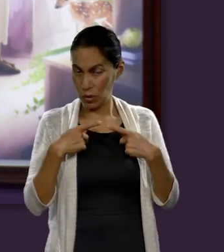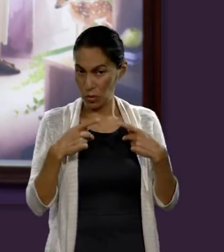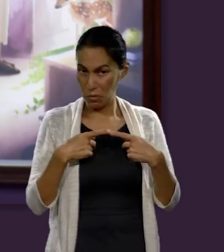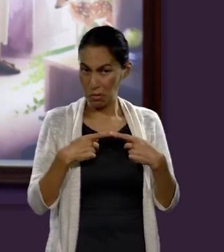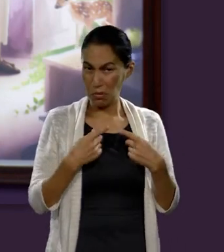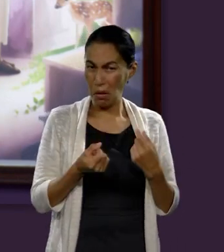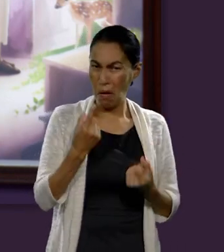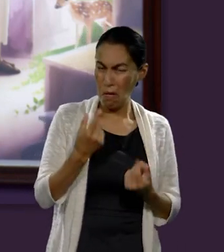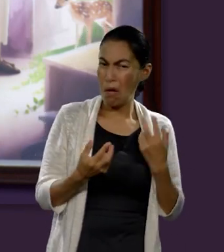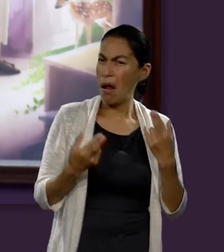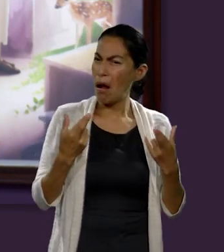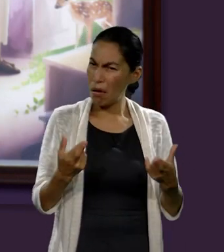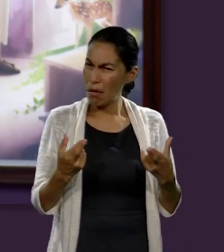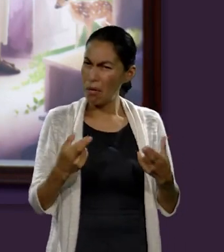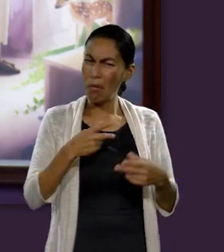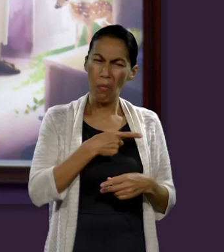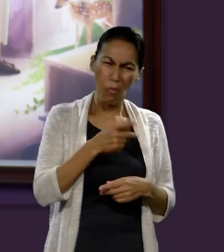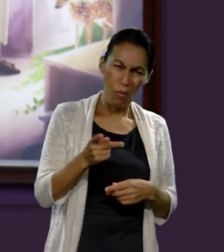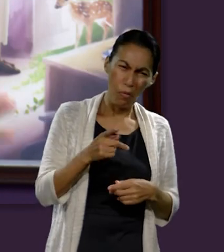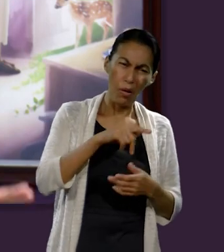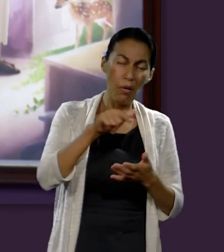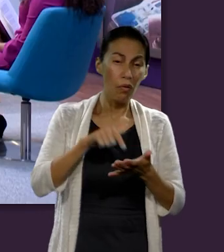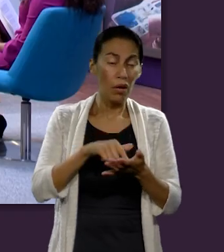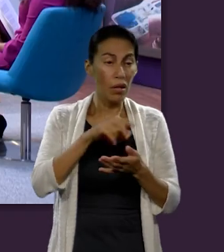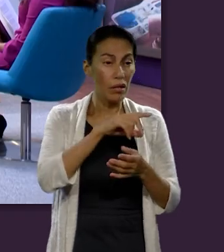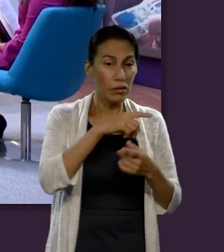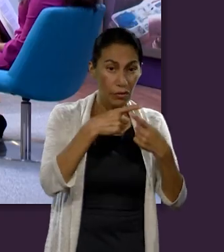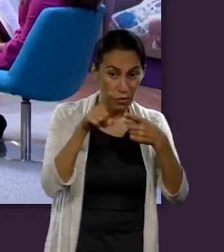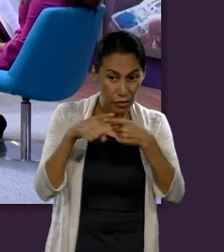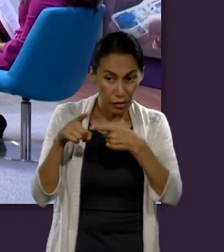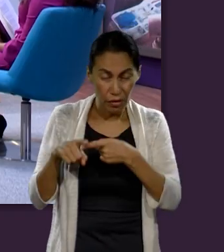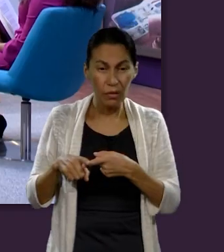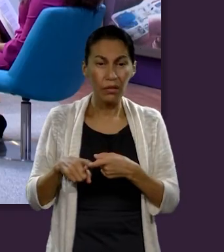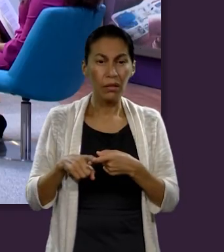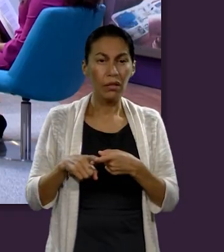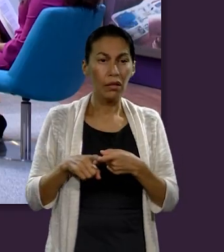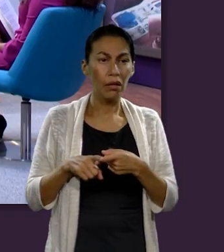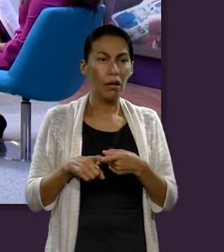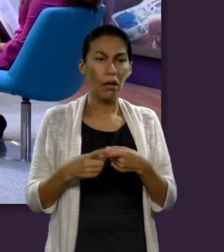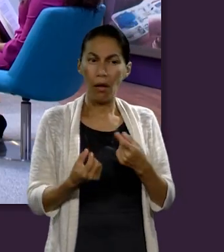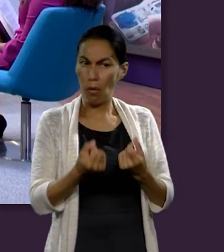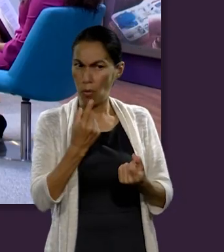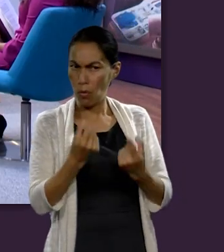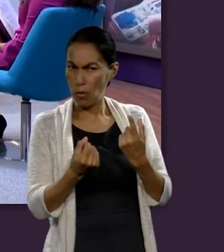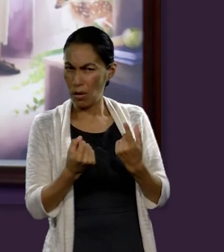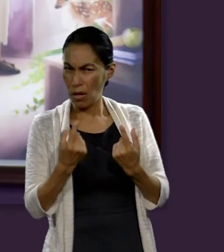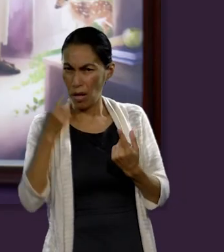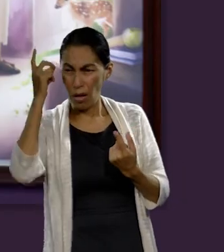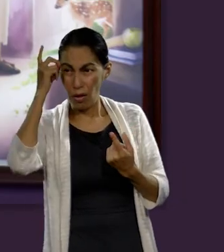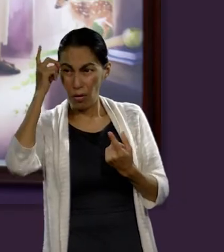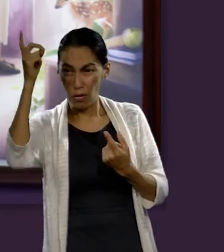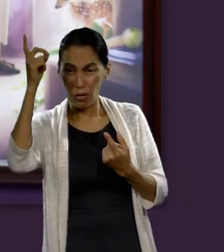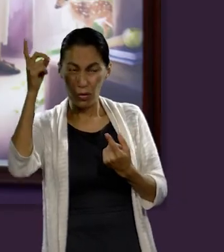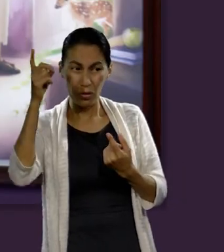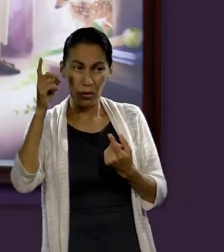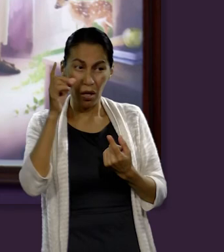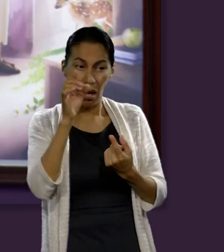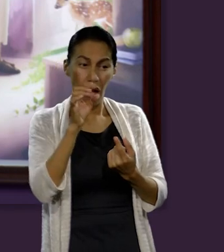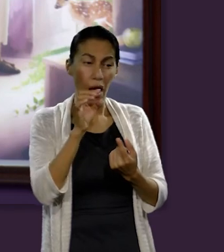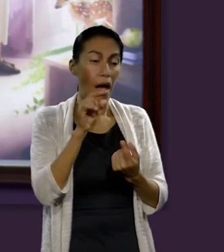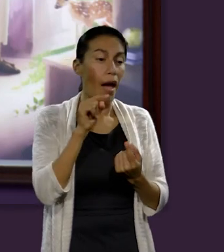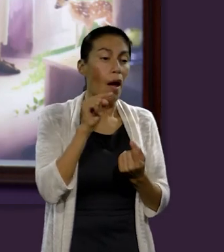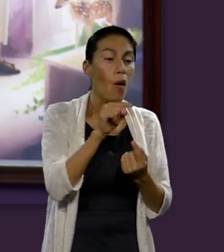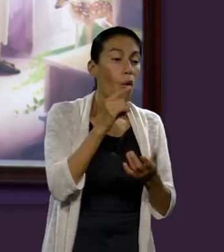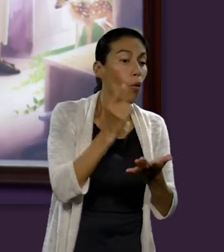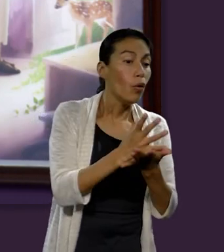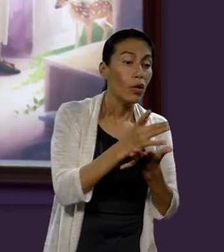eran personas en diferentes estratos económicos, de diferentes regiones. No hubo un solo perfil al